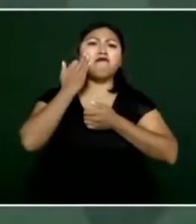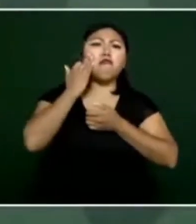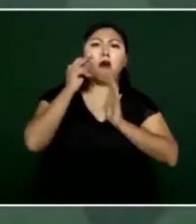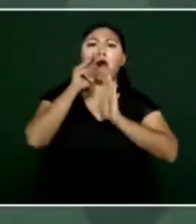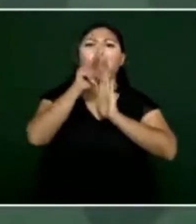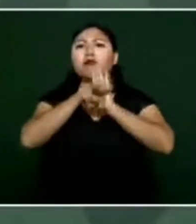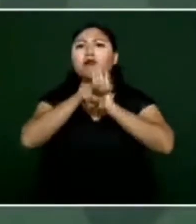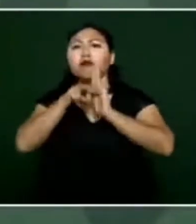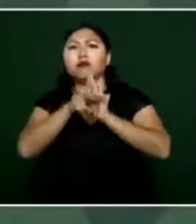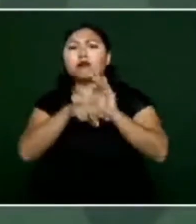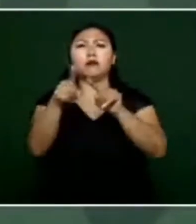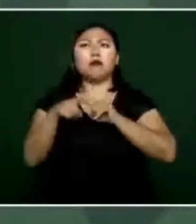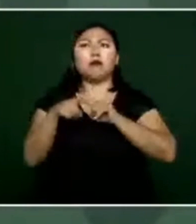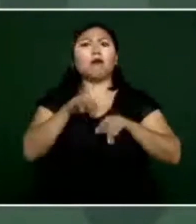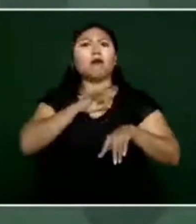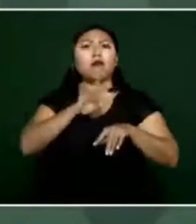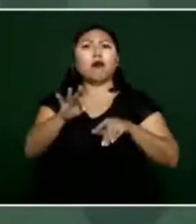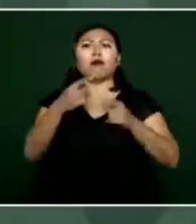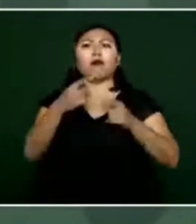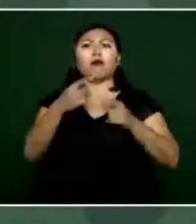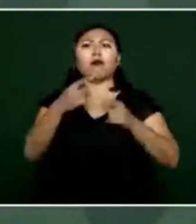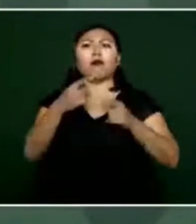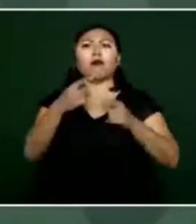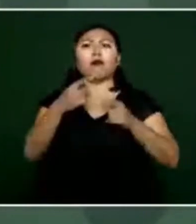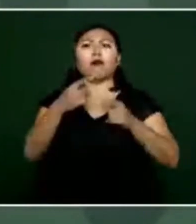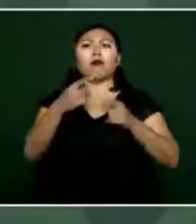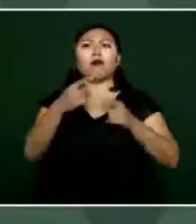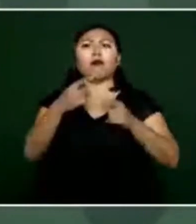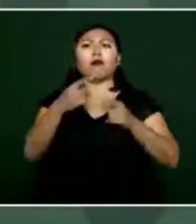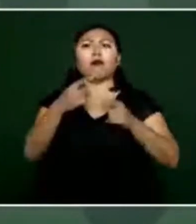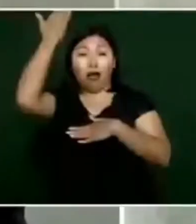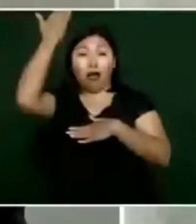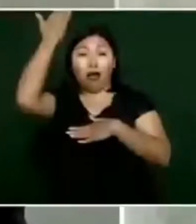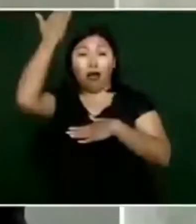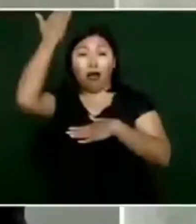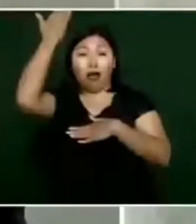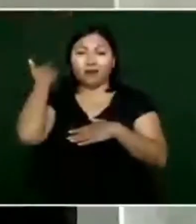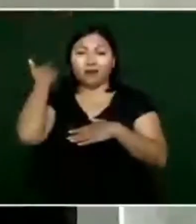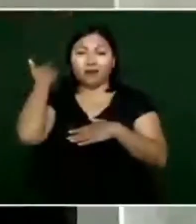era nada más lo que querían sembrar